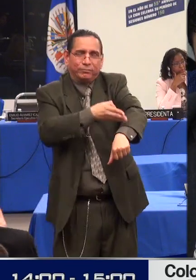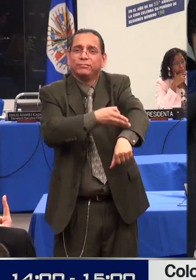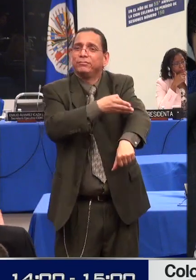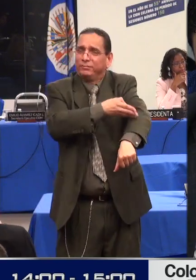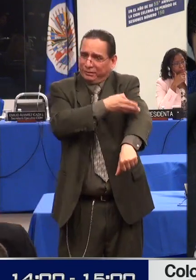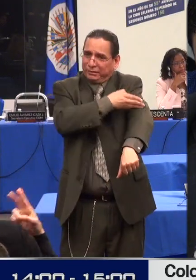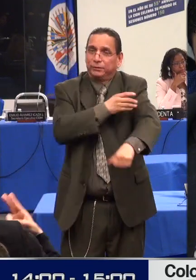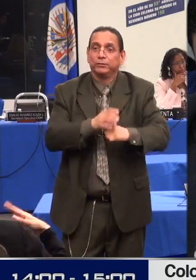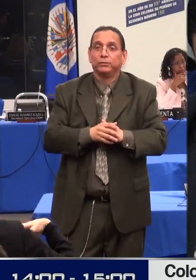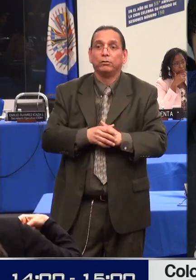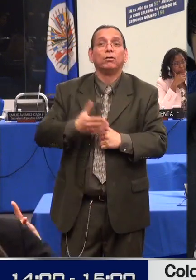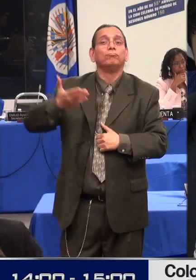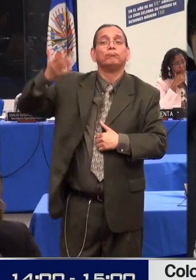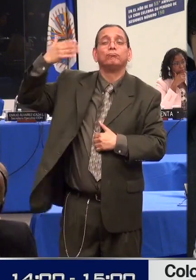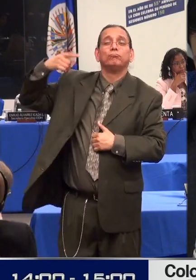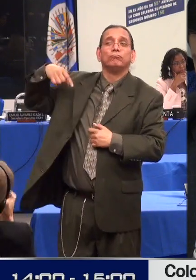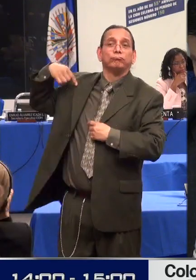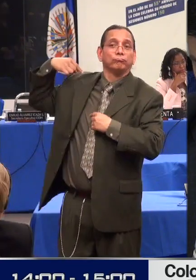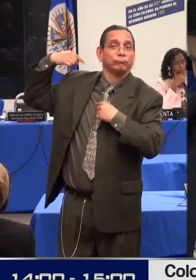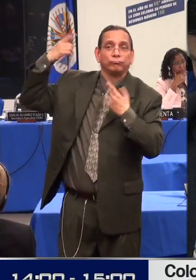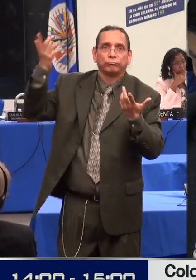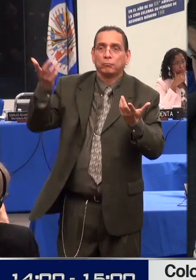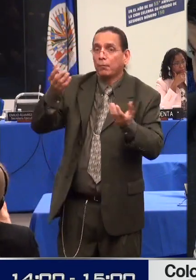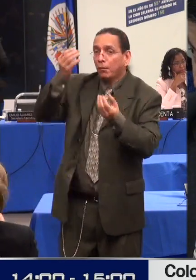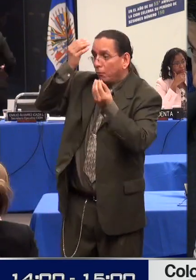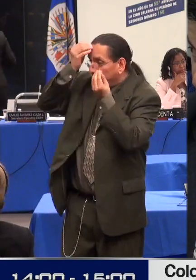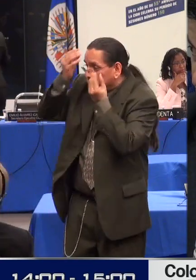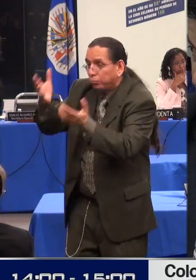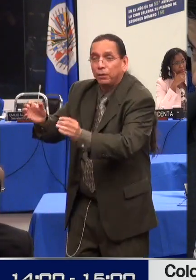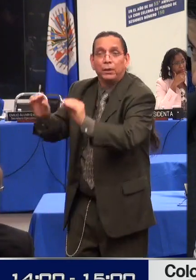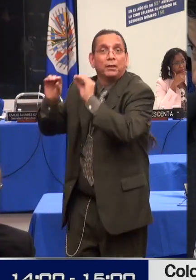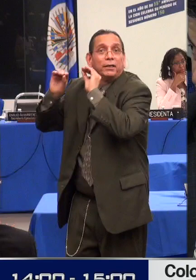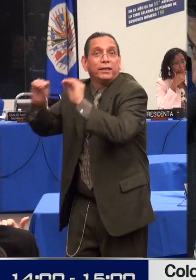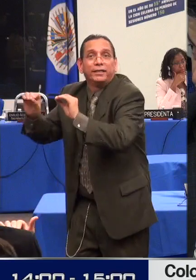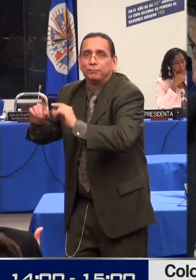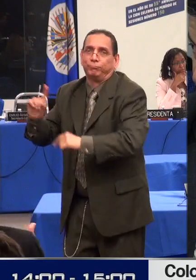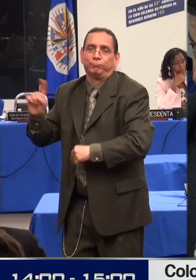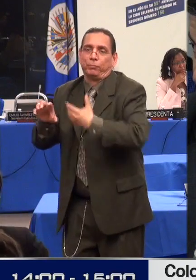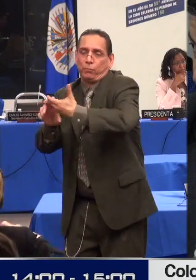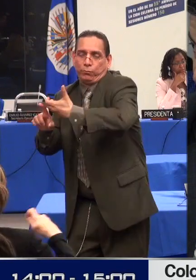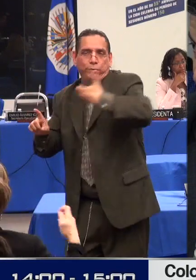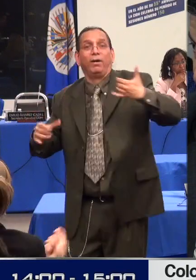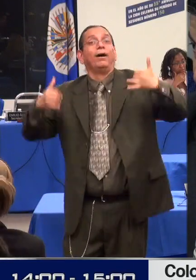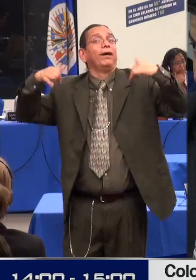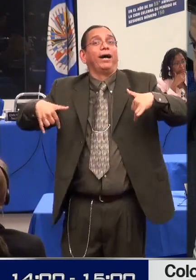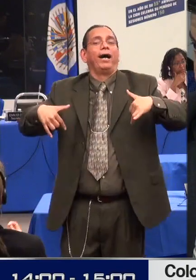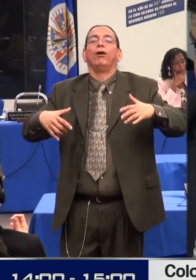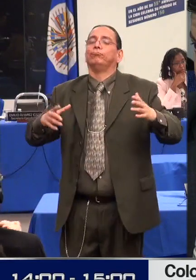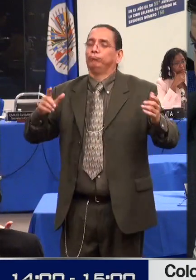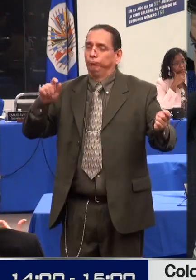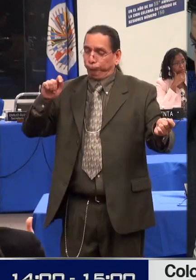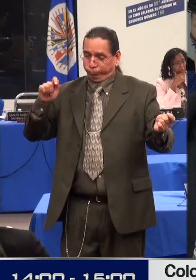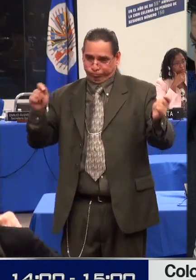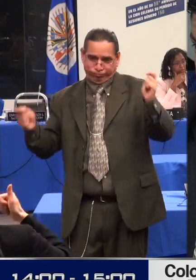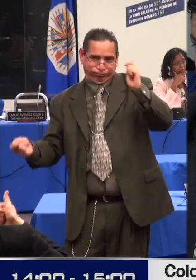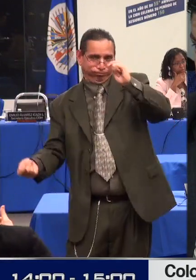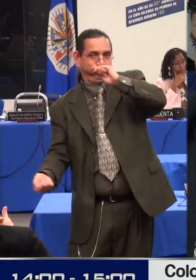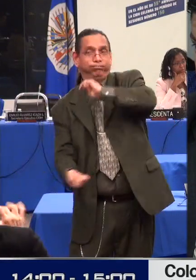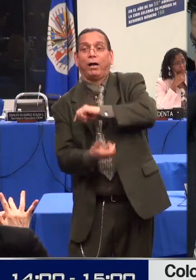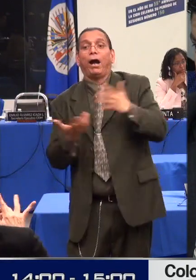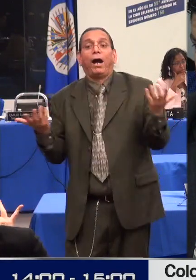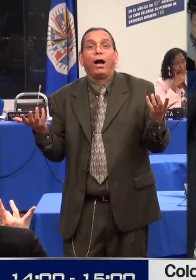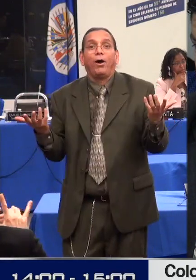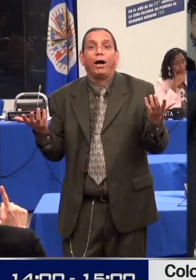discapacidad. Esta herramienta permite recoger vía web información sobre dónde están y cuáles son las condiciones de la población residente en